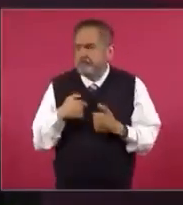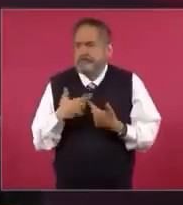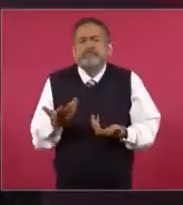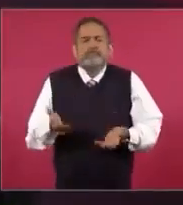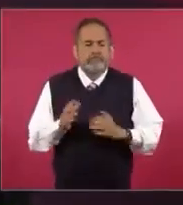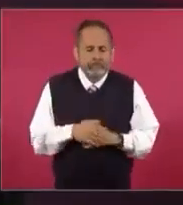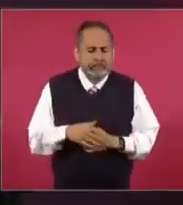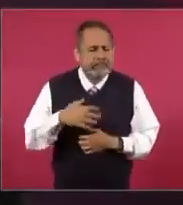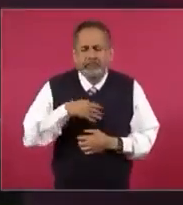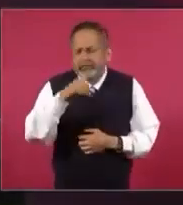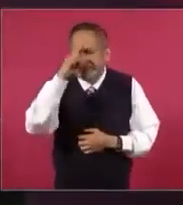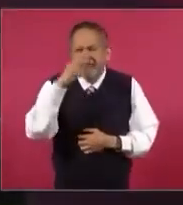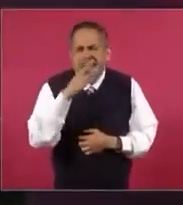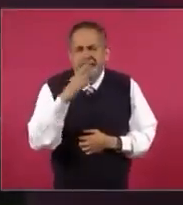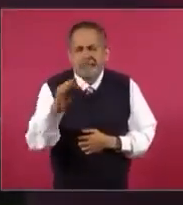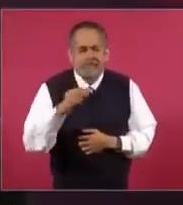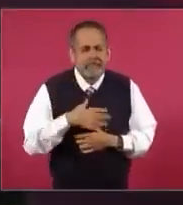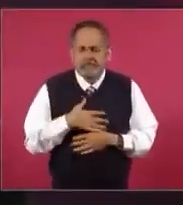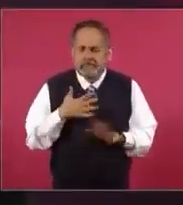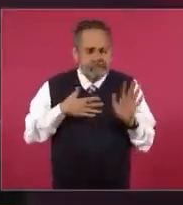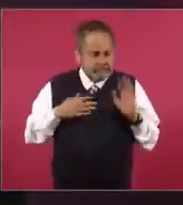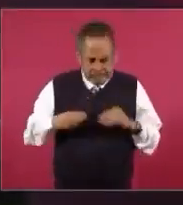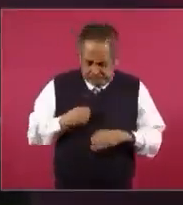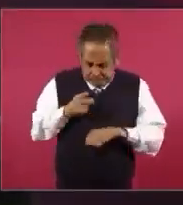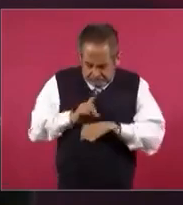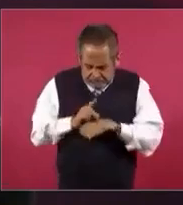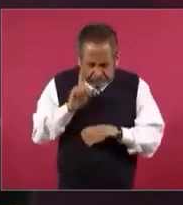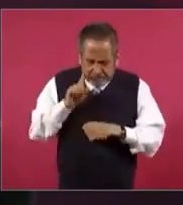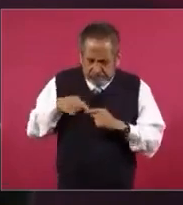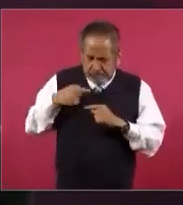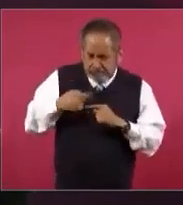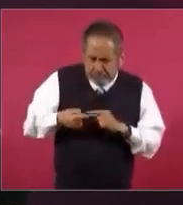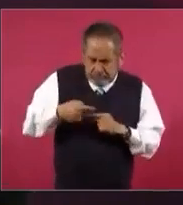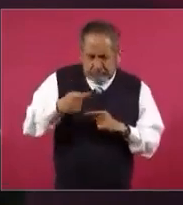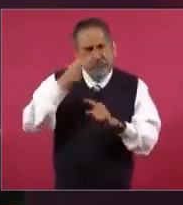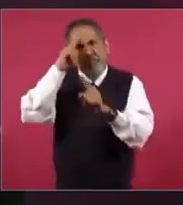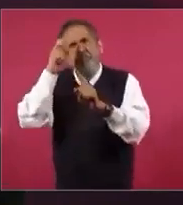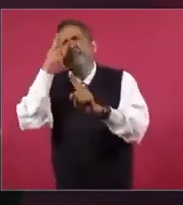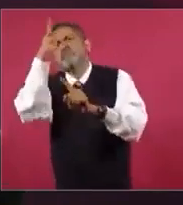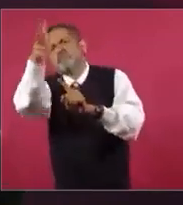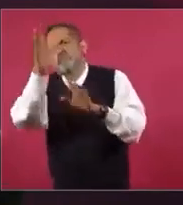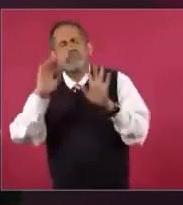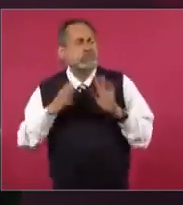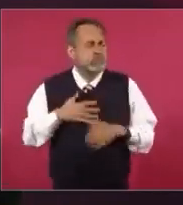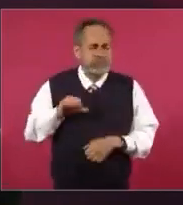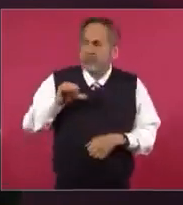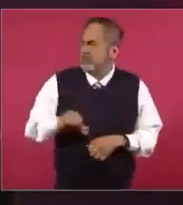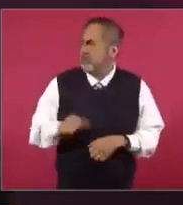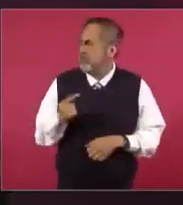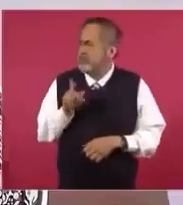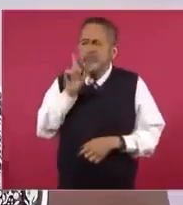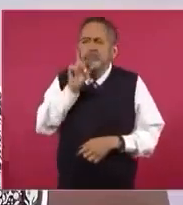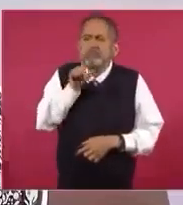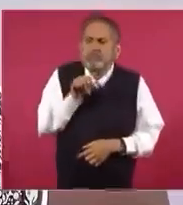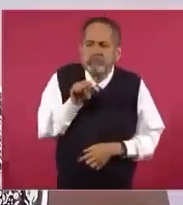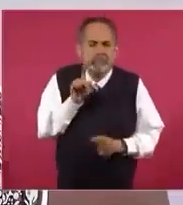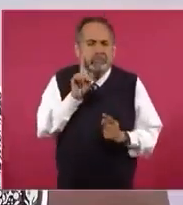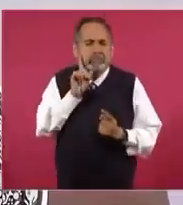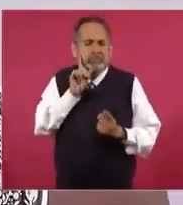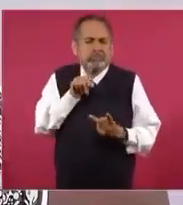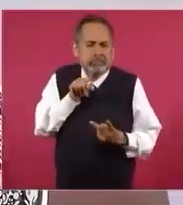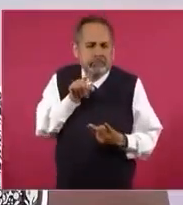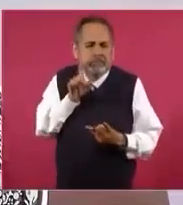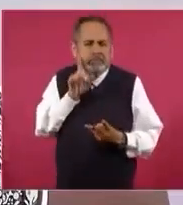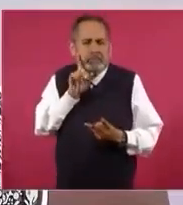miren, muy simple, yo voy al día, tengo sueños a largo plazo, pero voy cada día, cada día, eso es algo que he aprendido aquí.